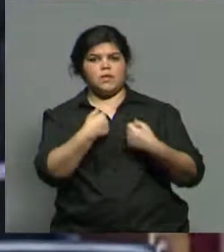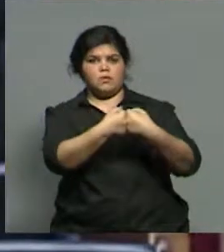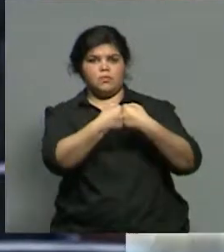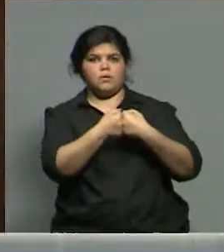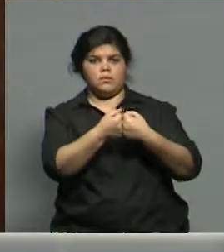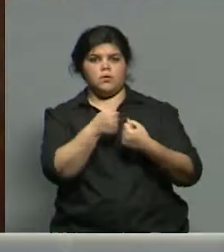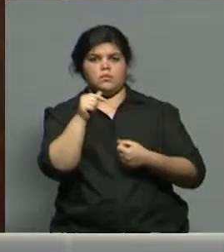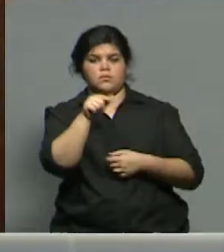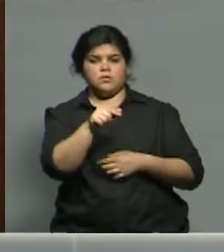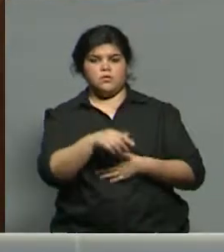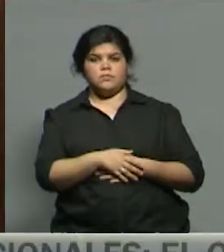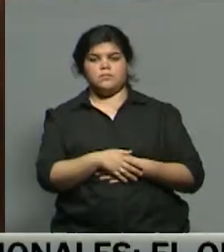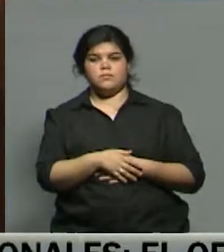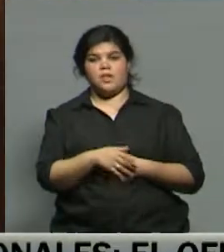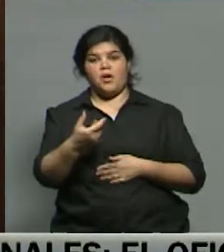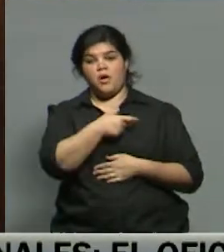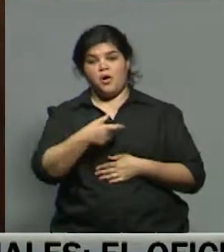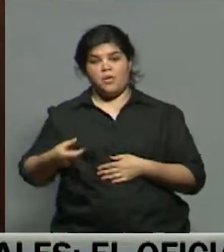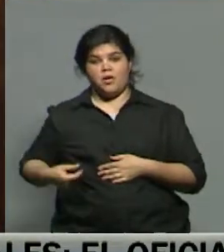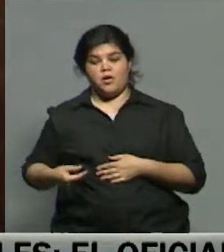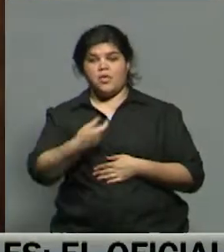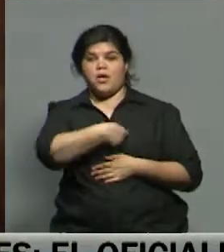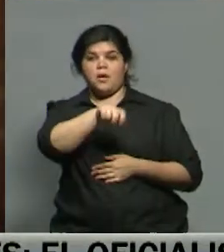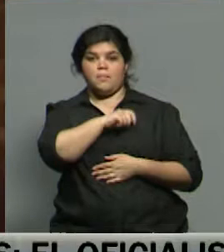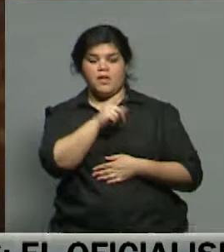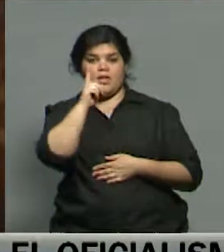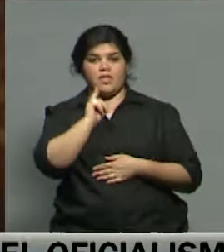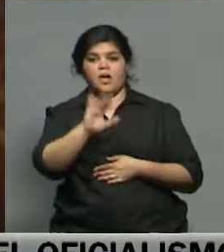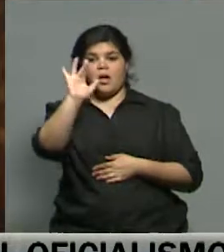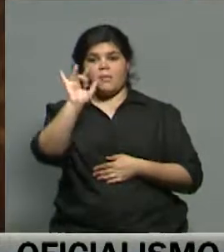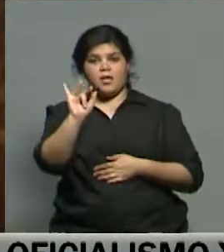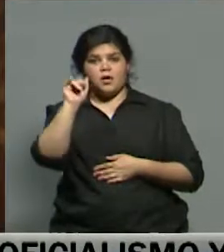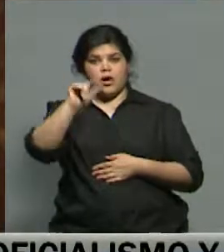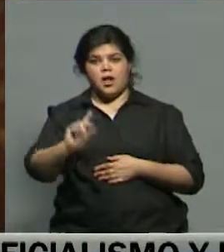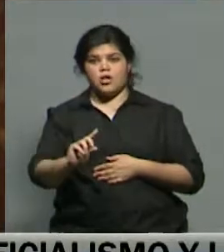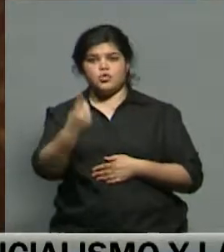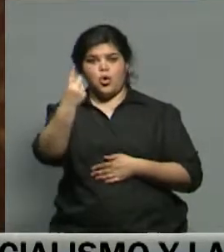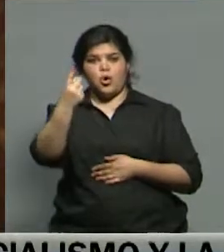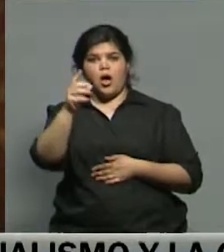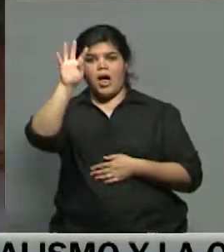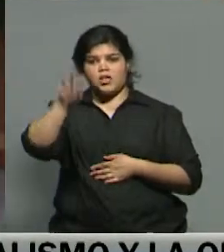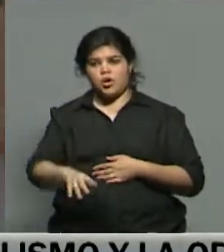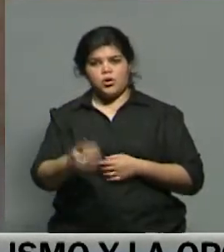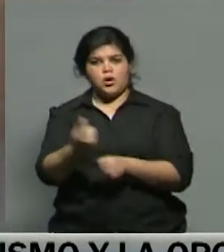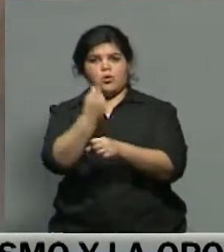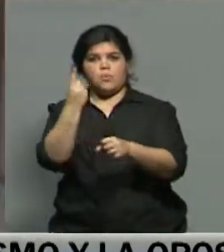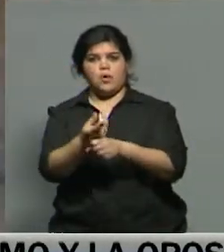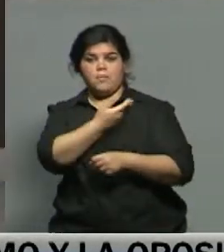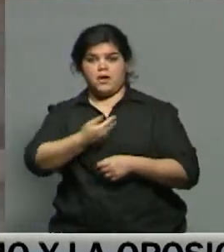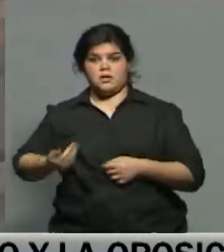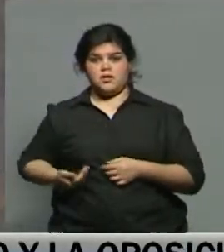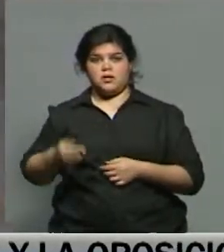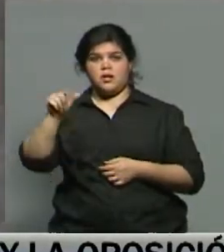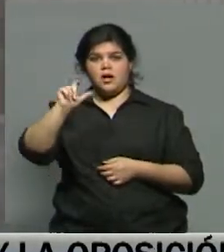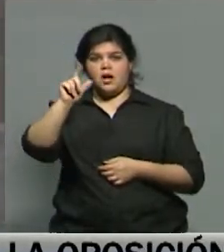El gobierno español confirmó el miércoles que Baraja suspender la autonomía de Cataluña si su presidente Carles Puigdemont